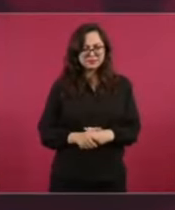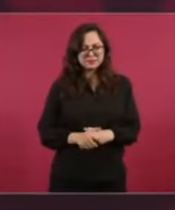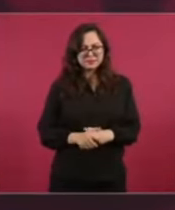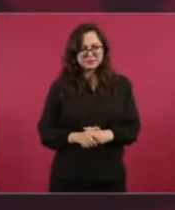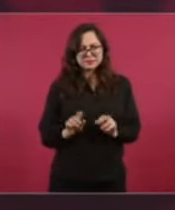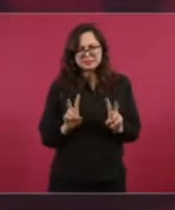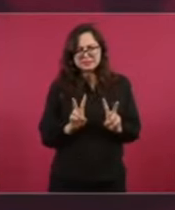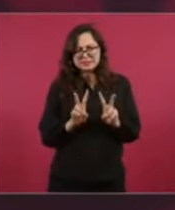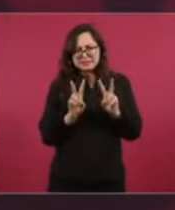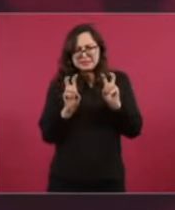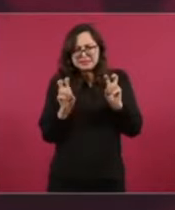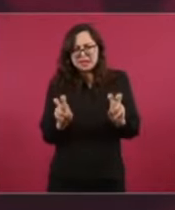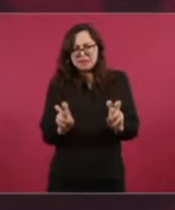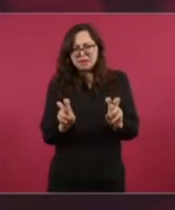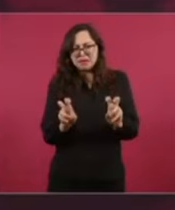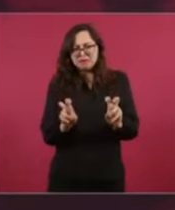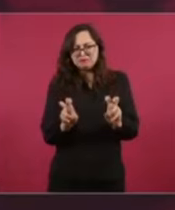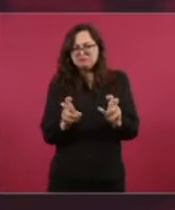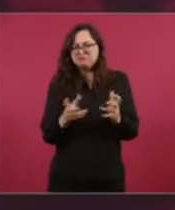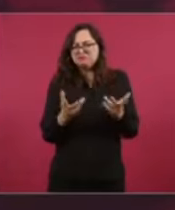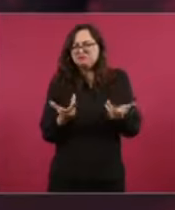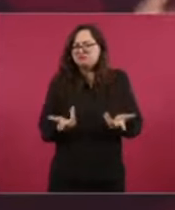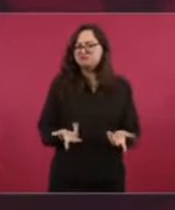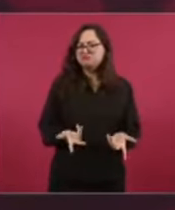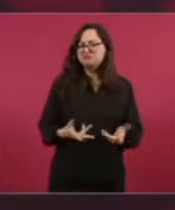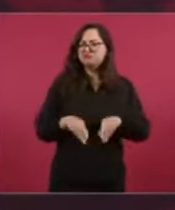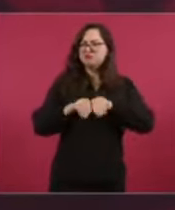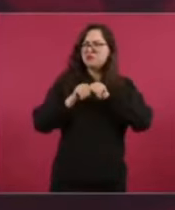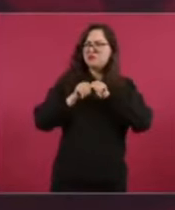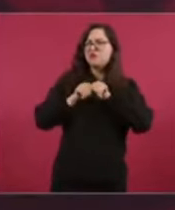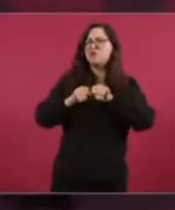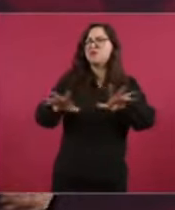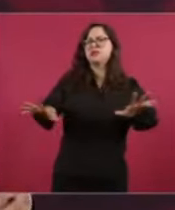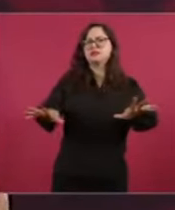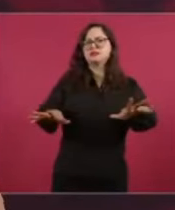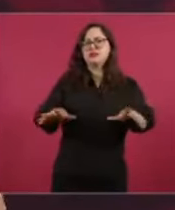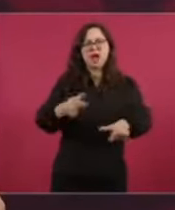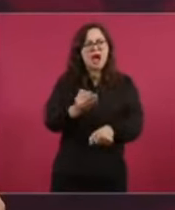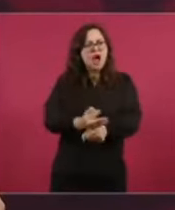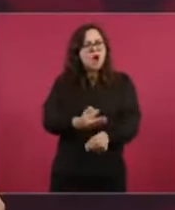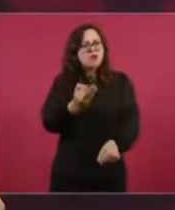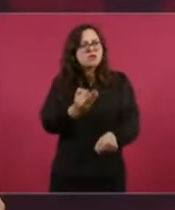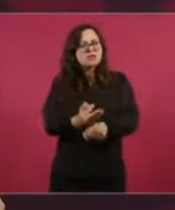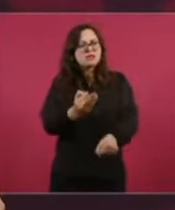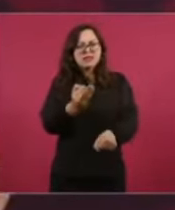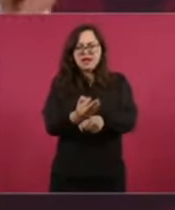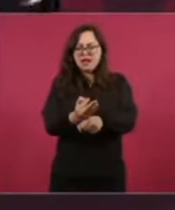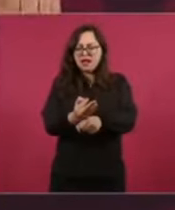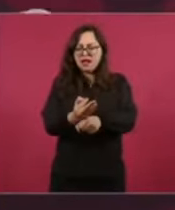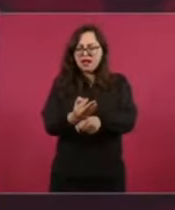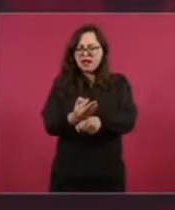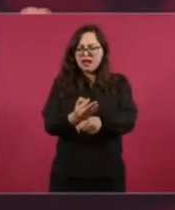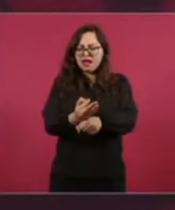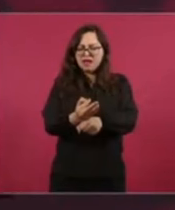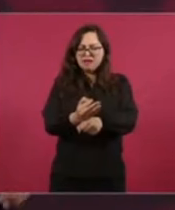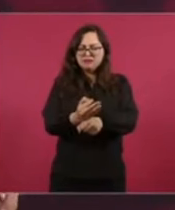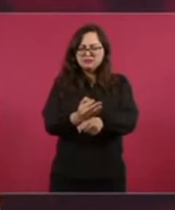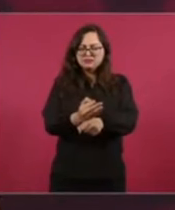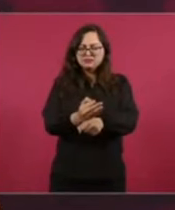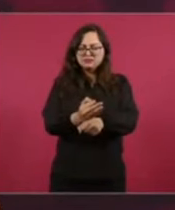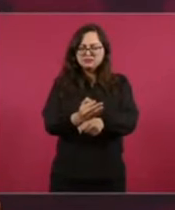este tema y sobre todo darlo a conocer en estos momentos?